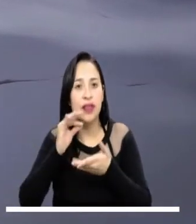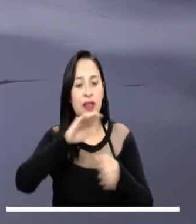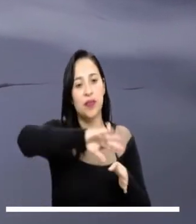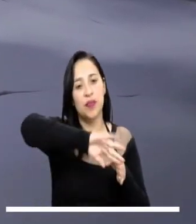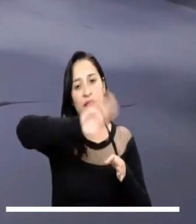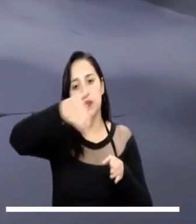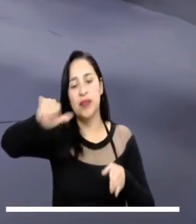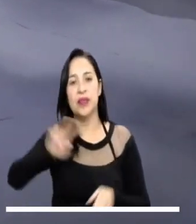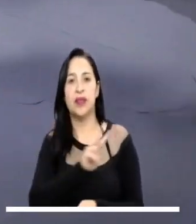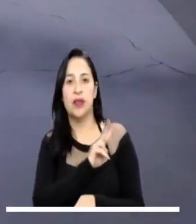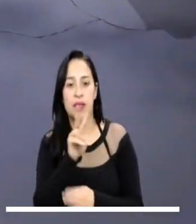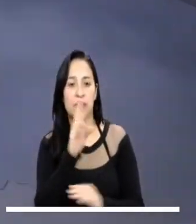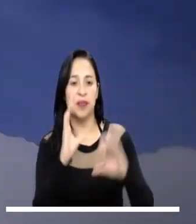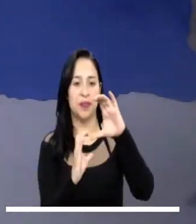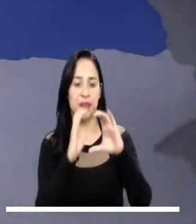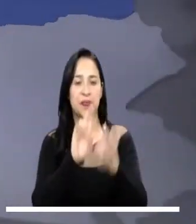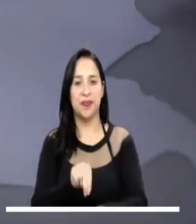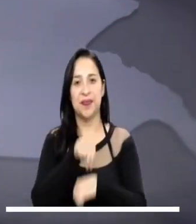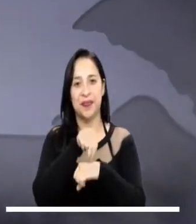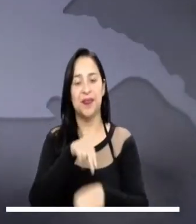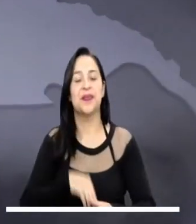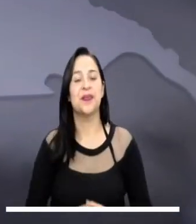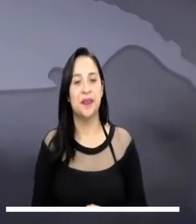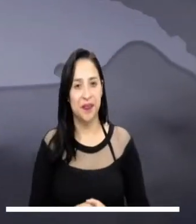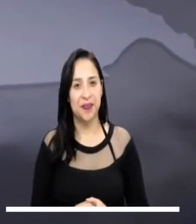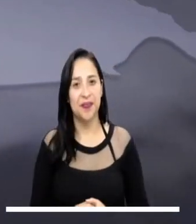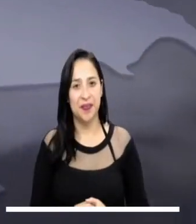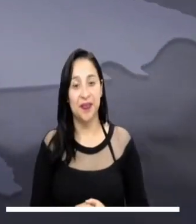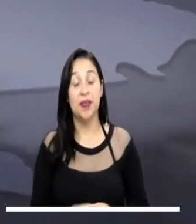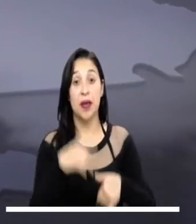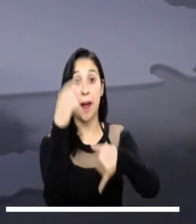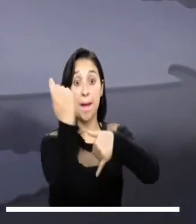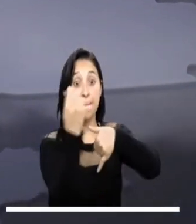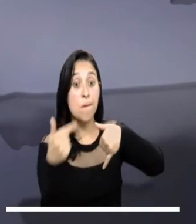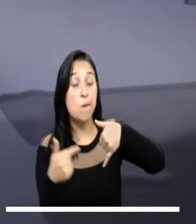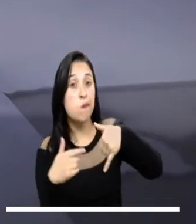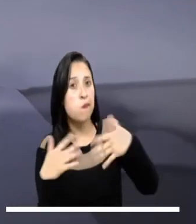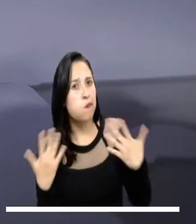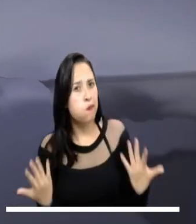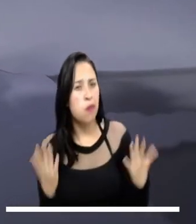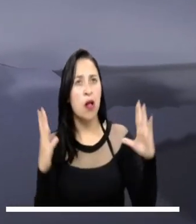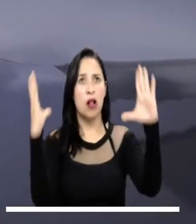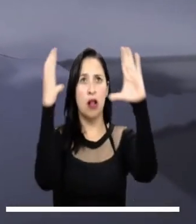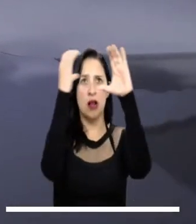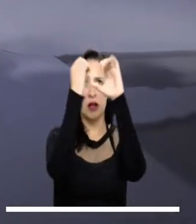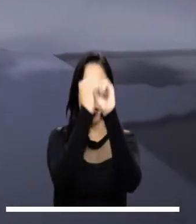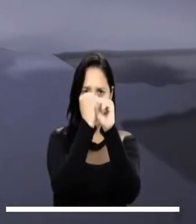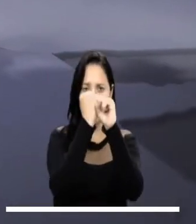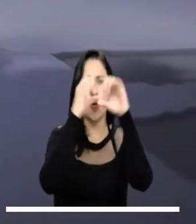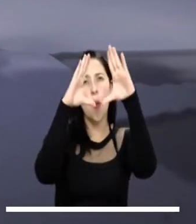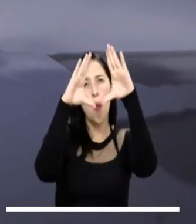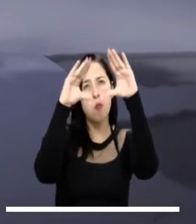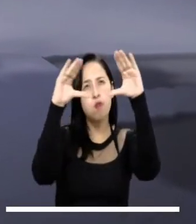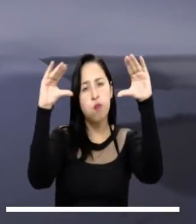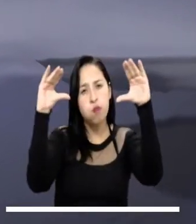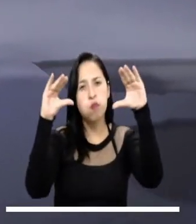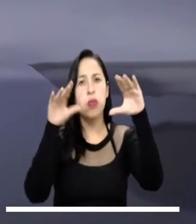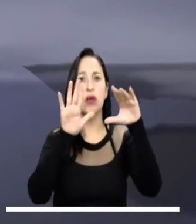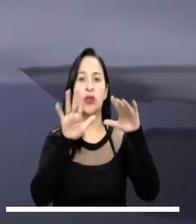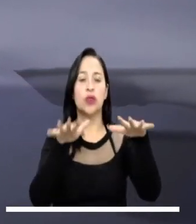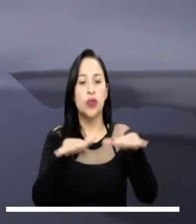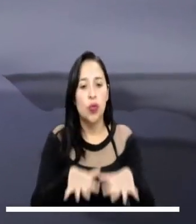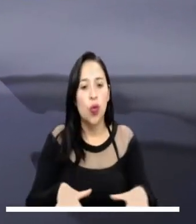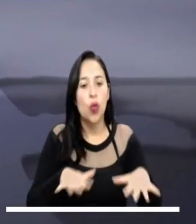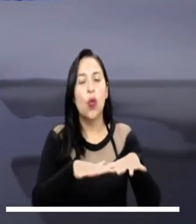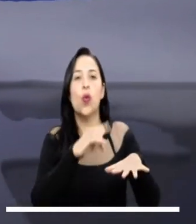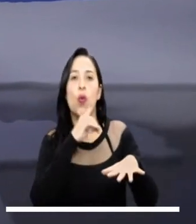montañas de Valle del Cauca, Cauca y Nariño. Todo parece indicar que los llanos colombianos tendrán una noche con un cielo ligeramente nuboso, con